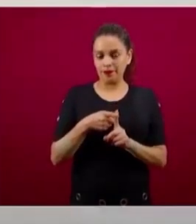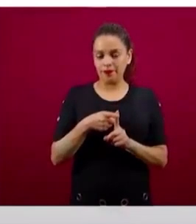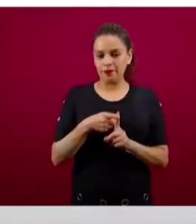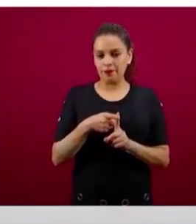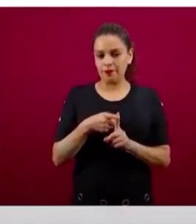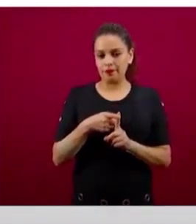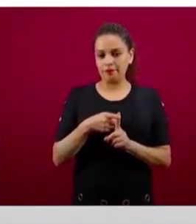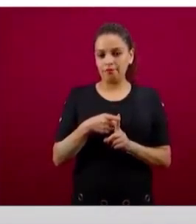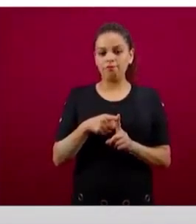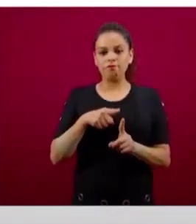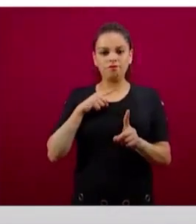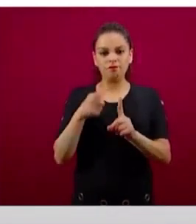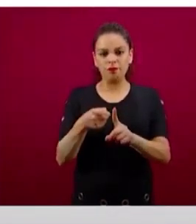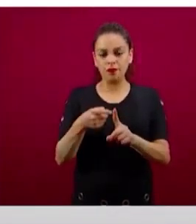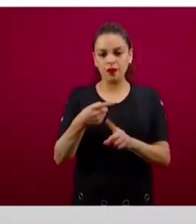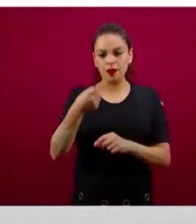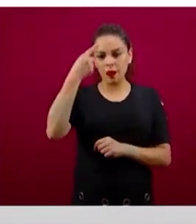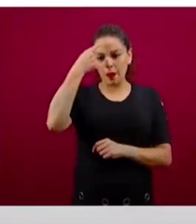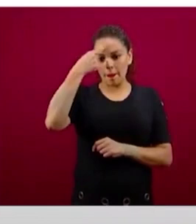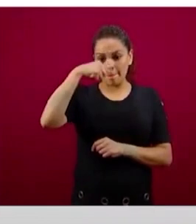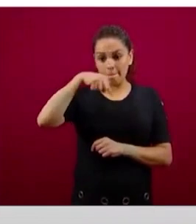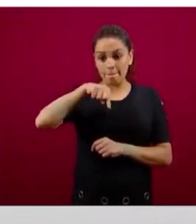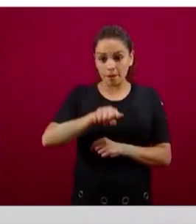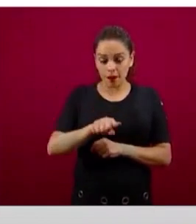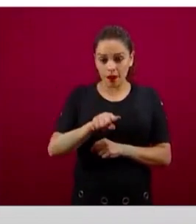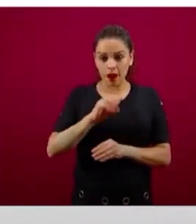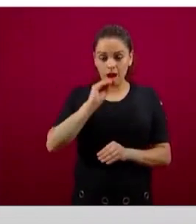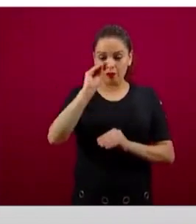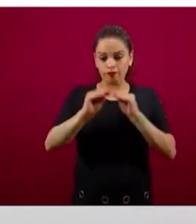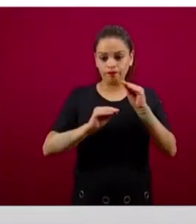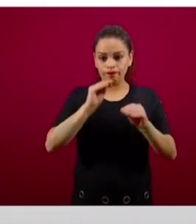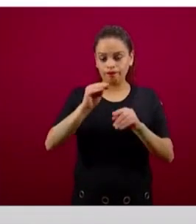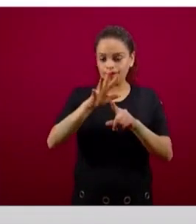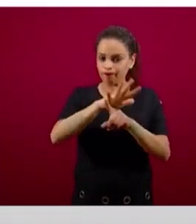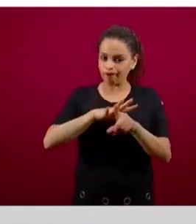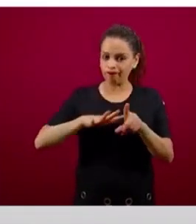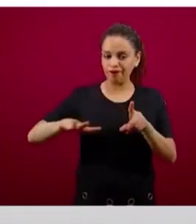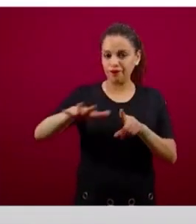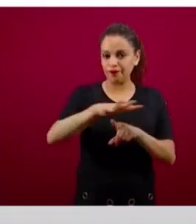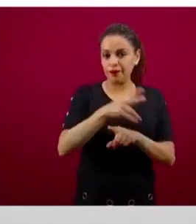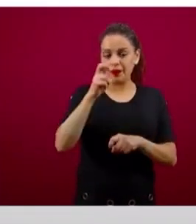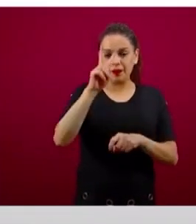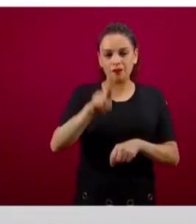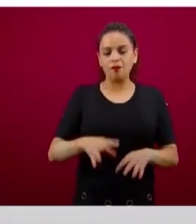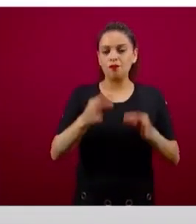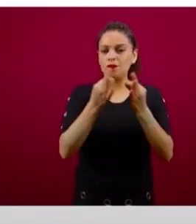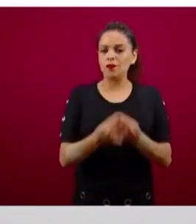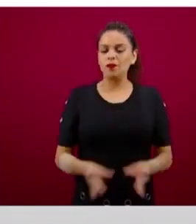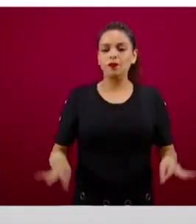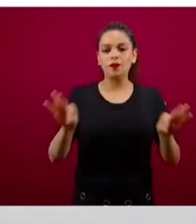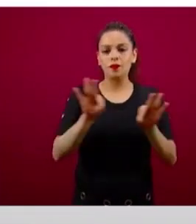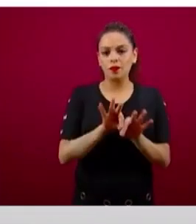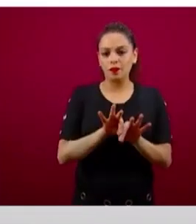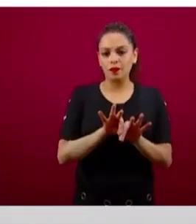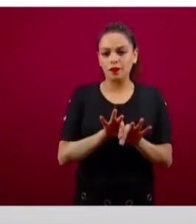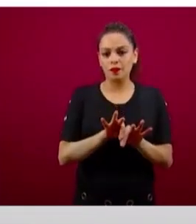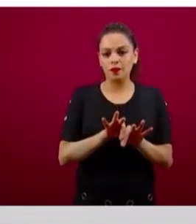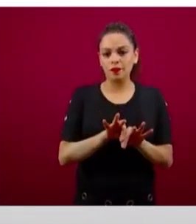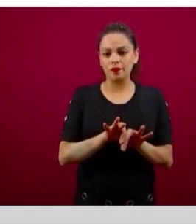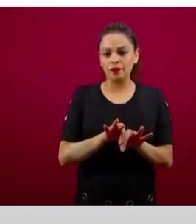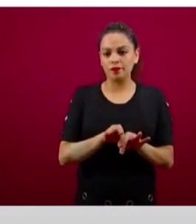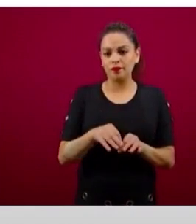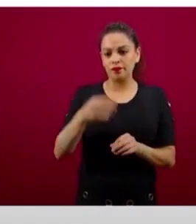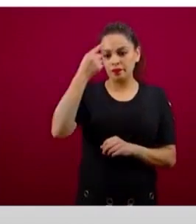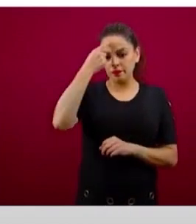en infraestructura pública. Esto es fundamental tener en cuenta en relación a este programa, Programa de Mejoramiento Urbano, es una